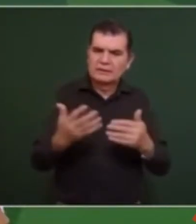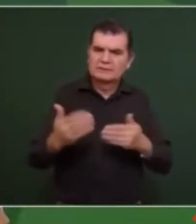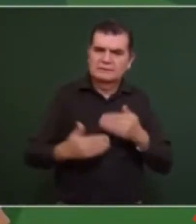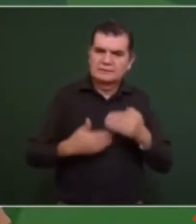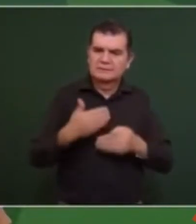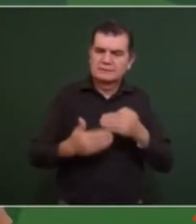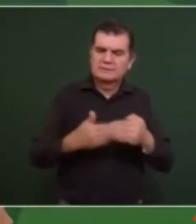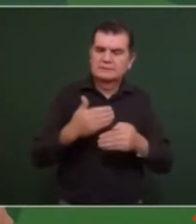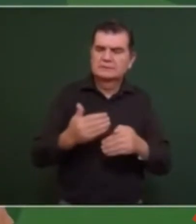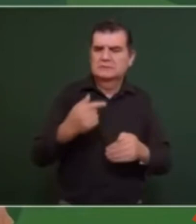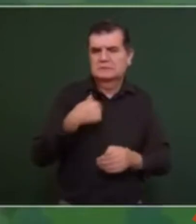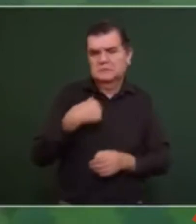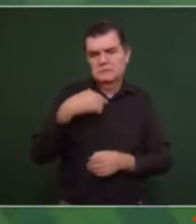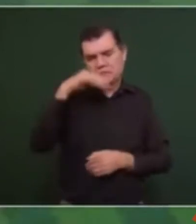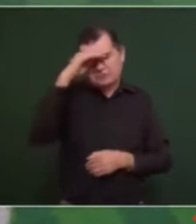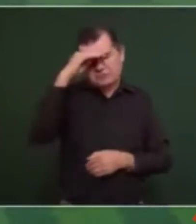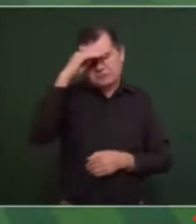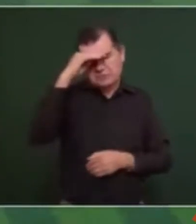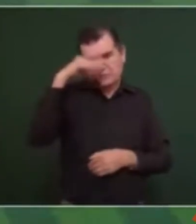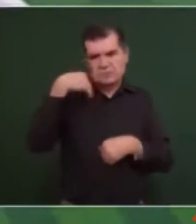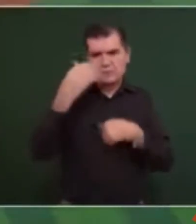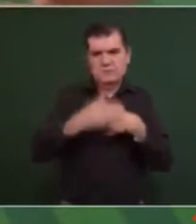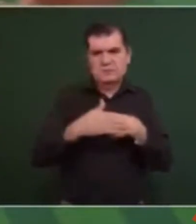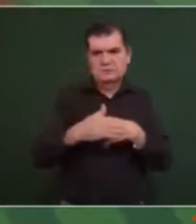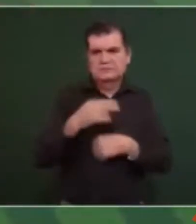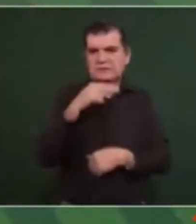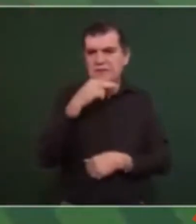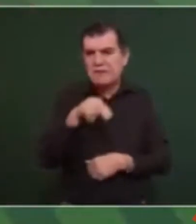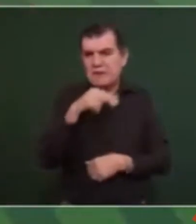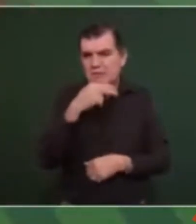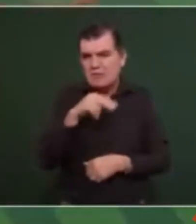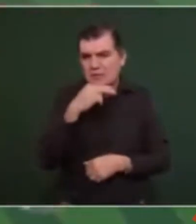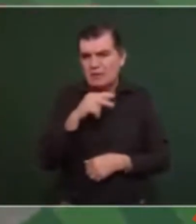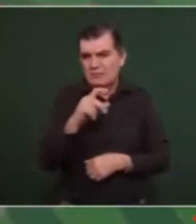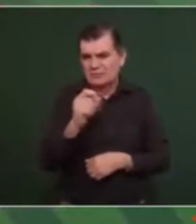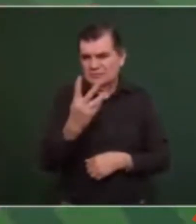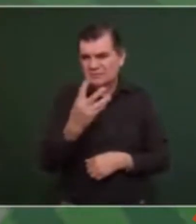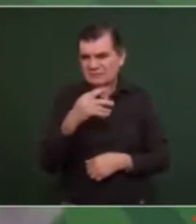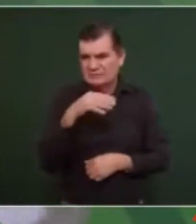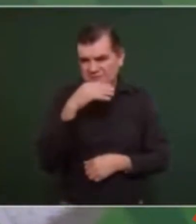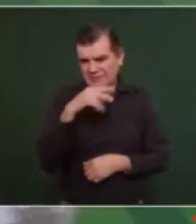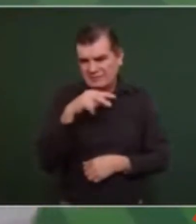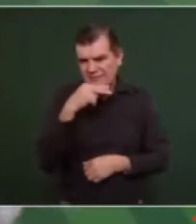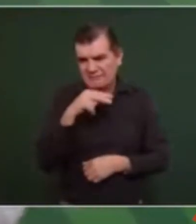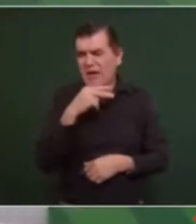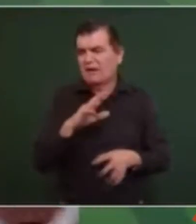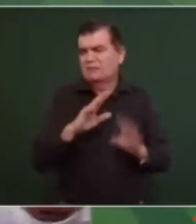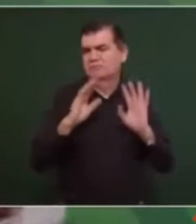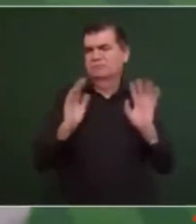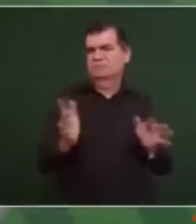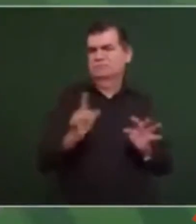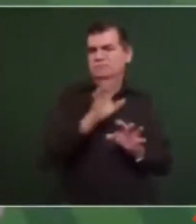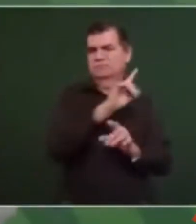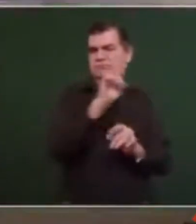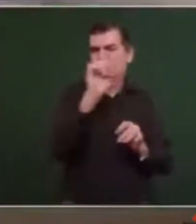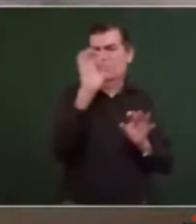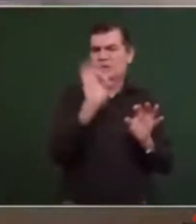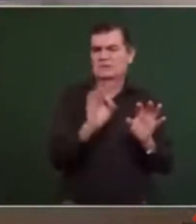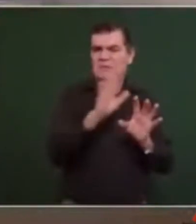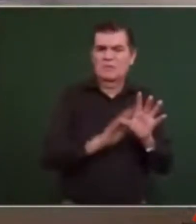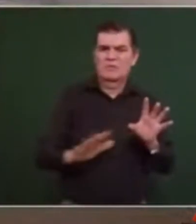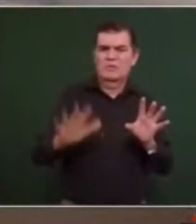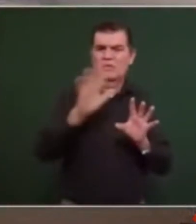para la Navidad ya estemos al 100% en todo lo